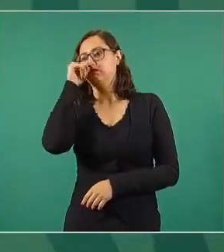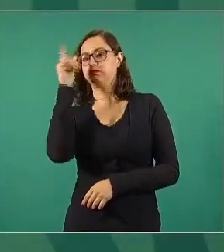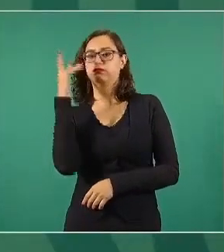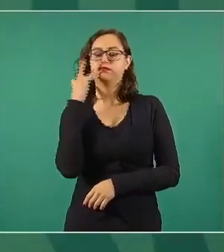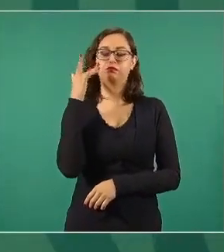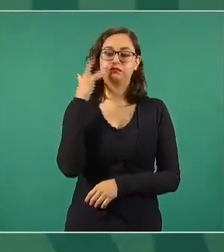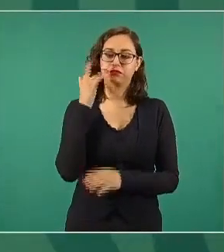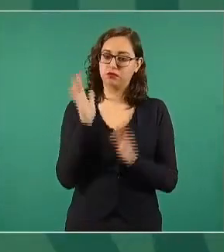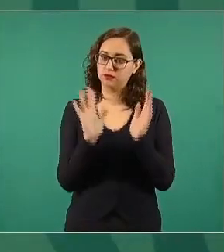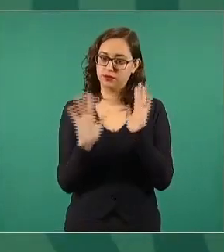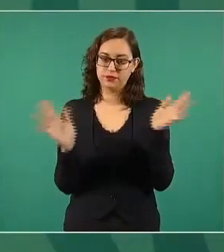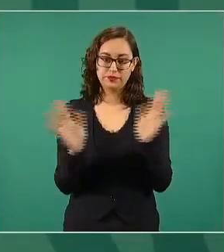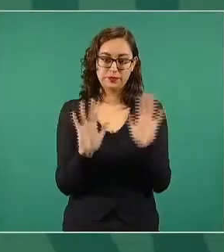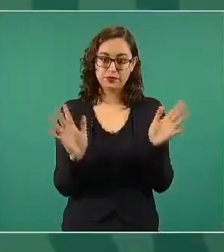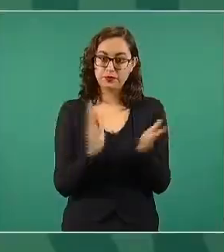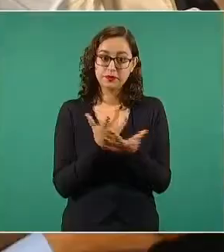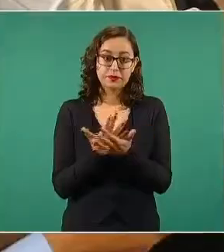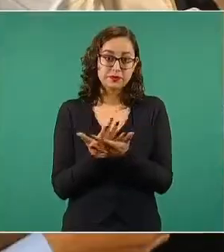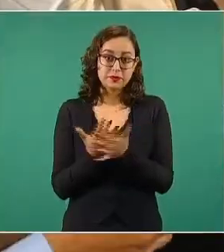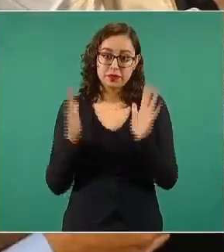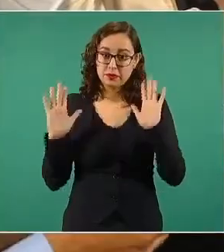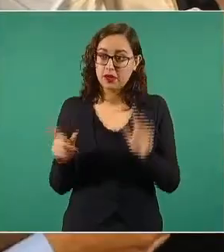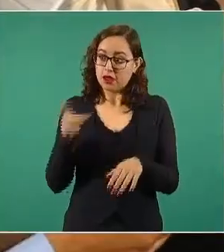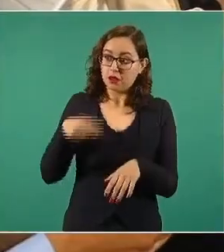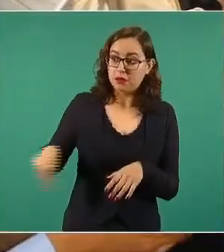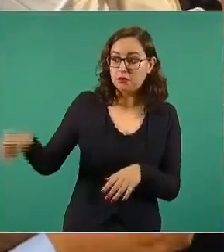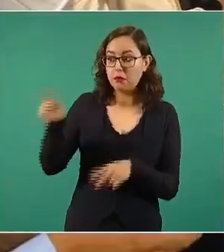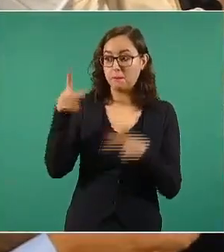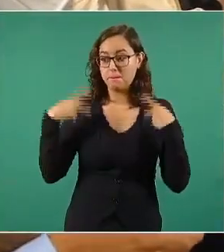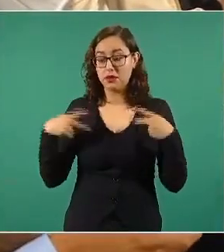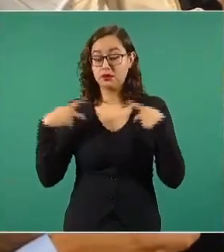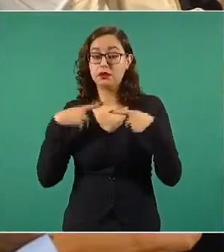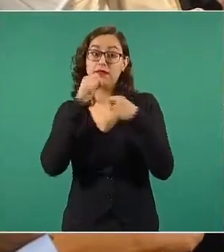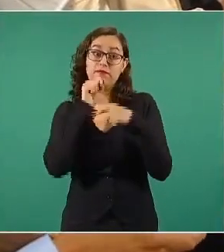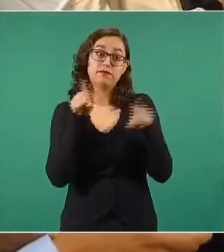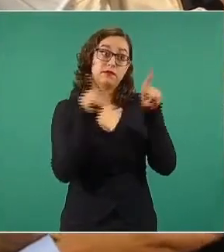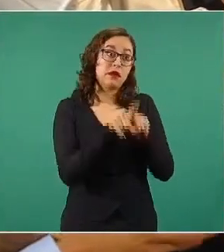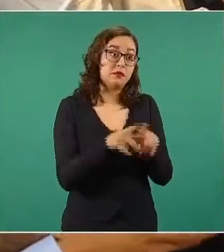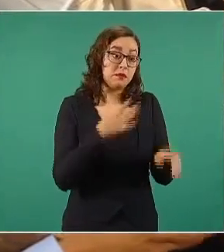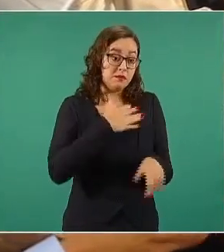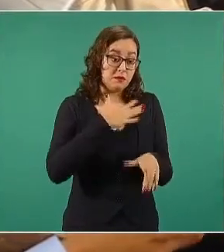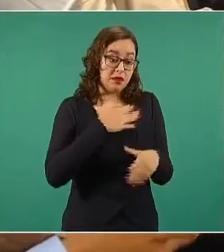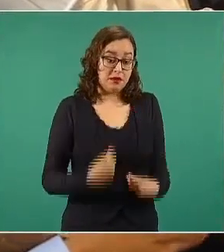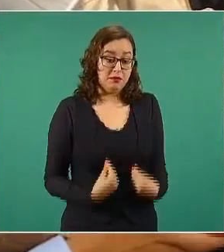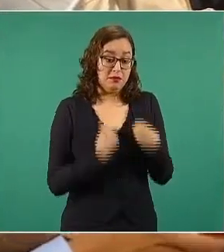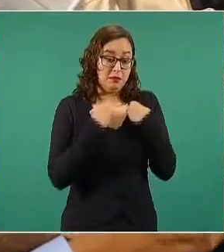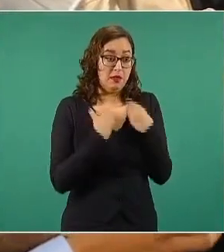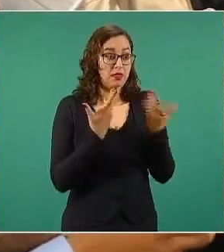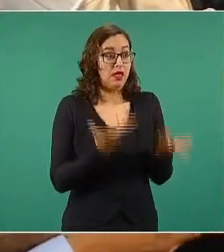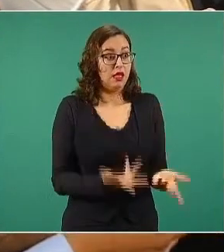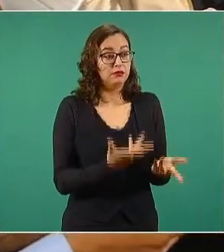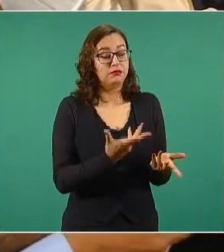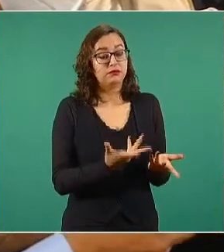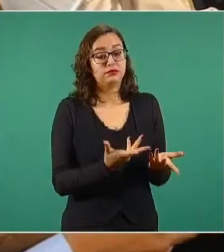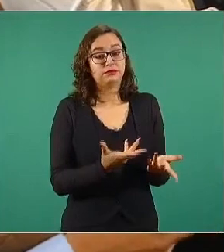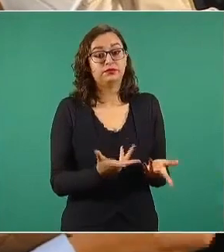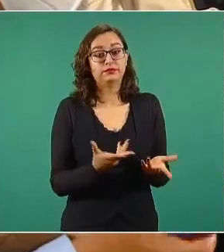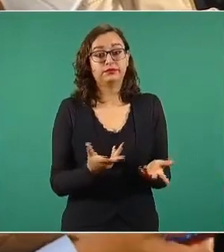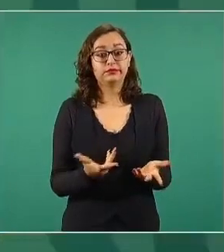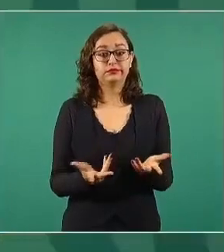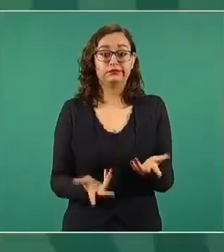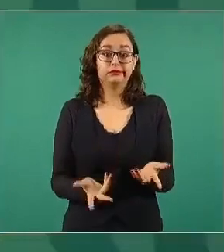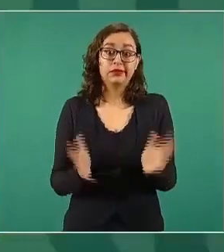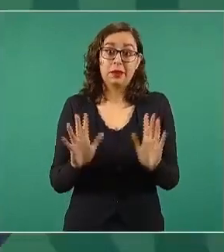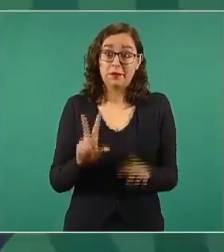depende de la naturaleza, yo soy el presidente de más edad que ha habido en la historia,